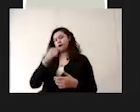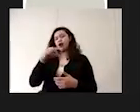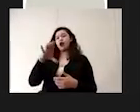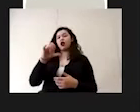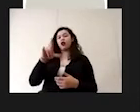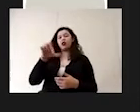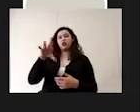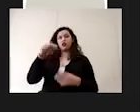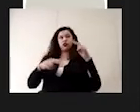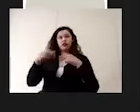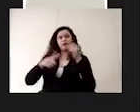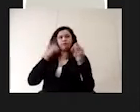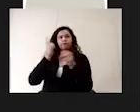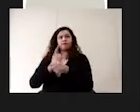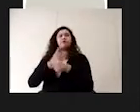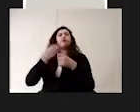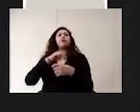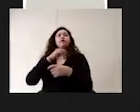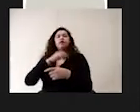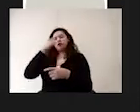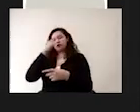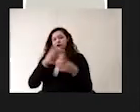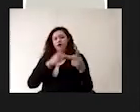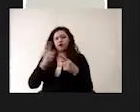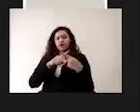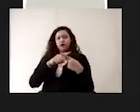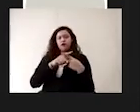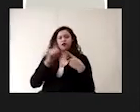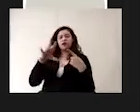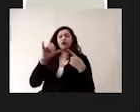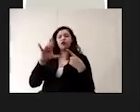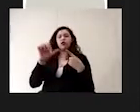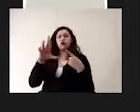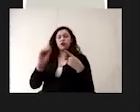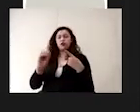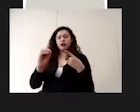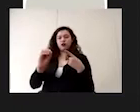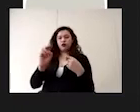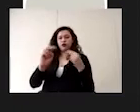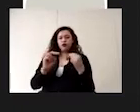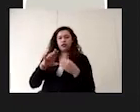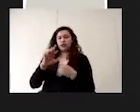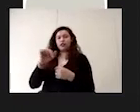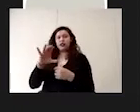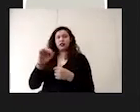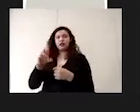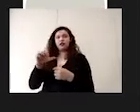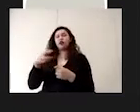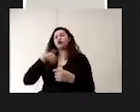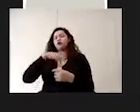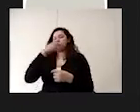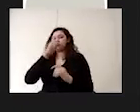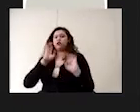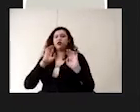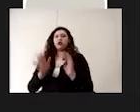nos va a ayudar a medir dos parámetros. Uno, el cloro libre o cloro residual, que como ya comentamos, debe